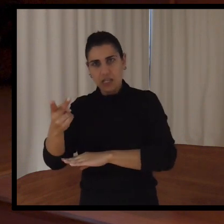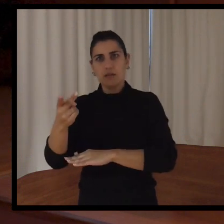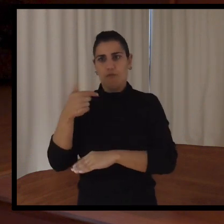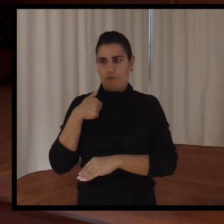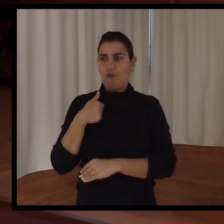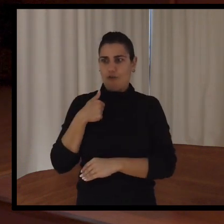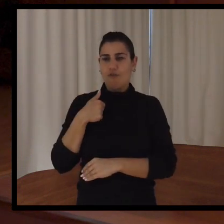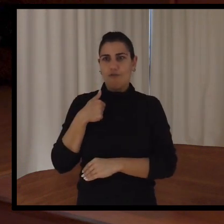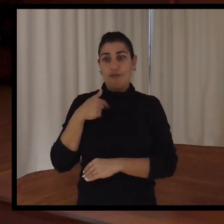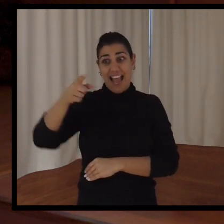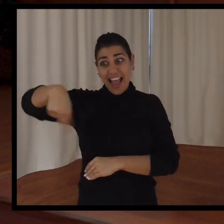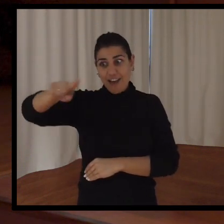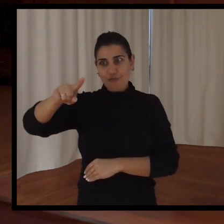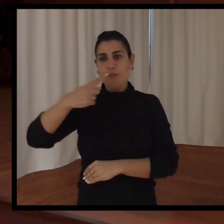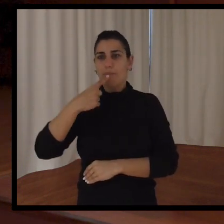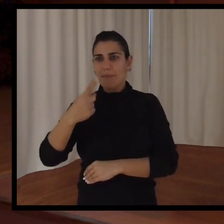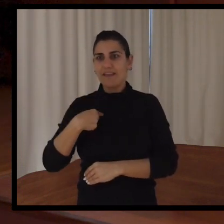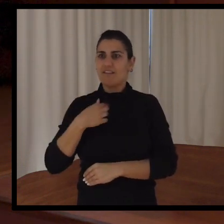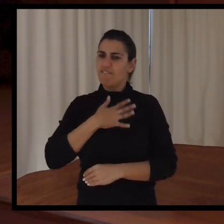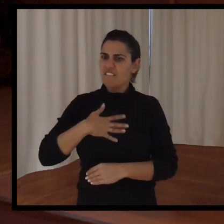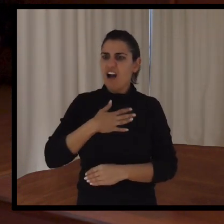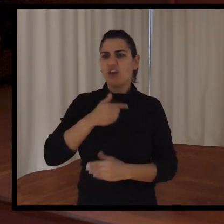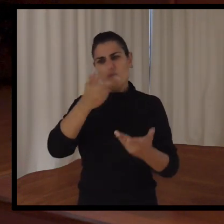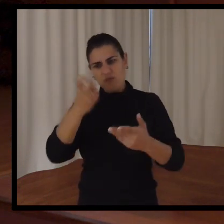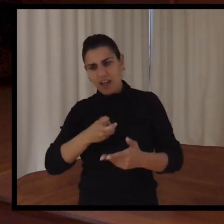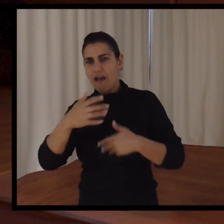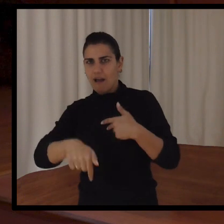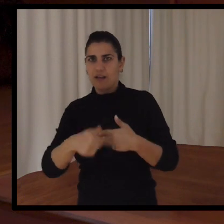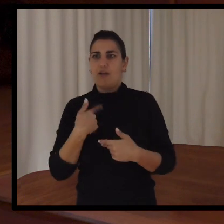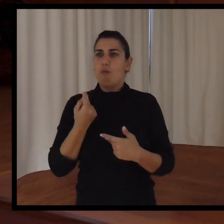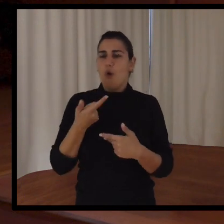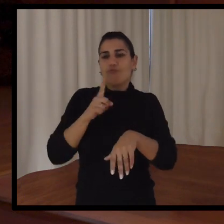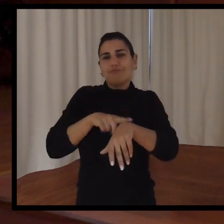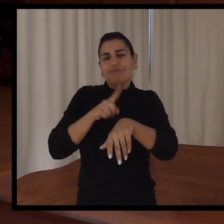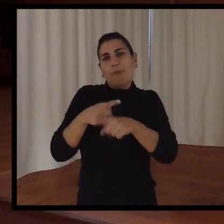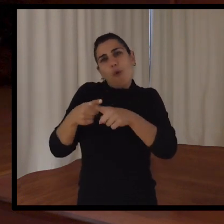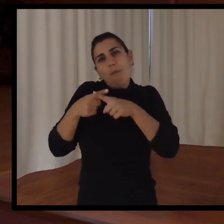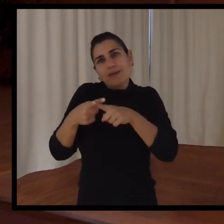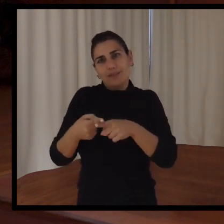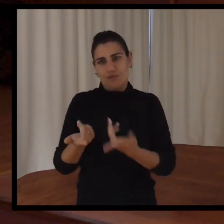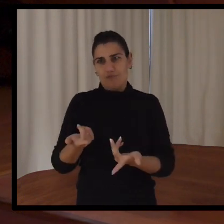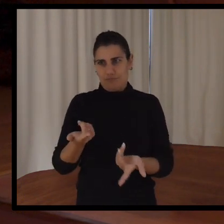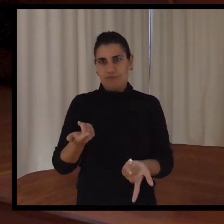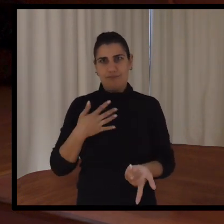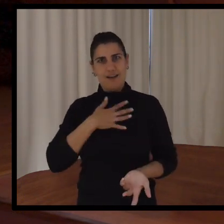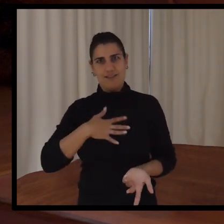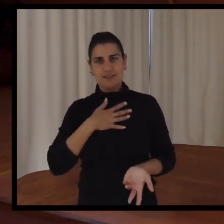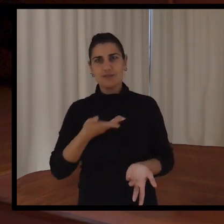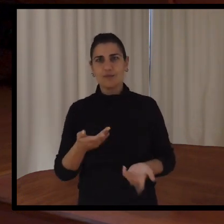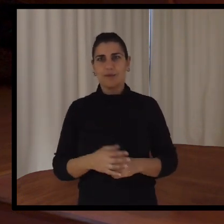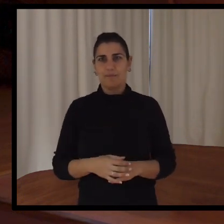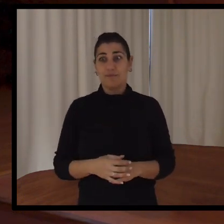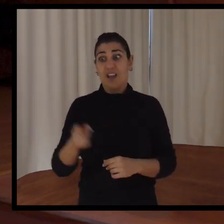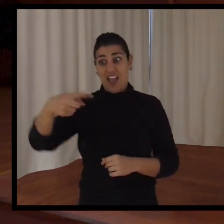y me agradecen que hemos compartido con ellos ese partido, ese ratito con ellos, y nos dicen que incluso